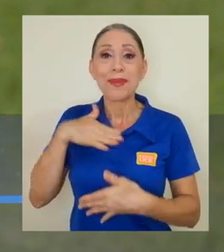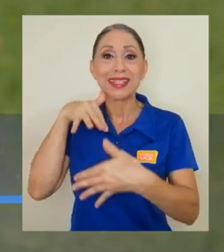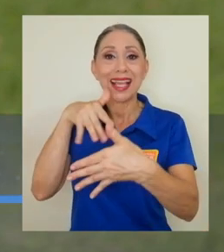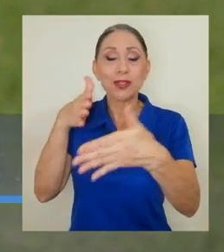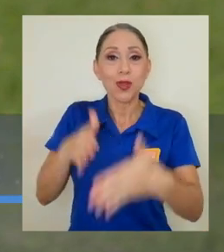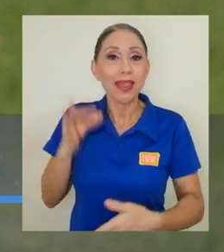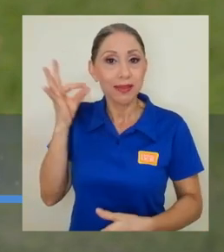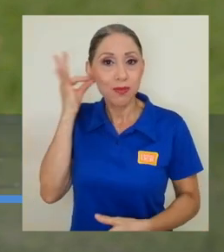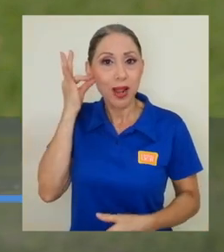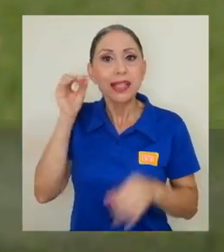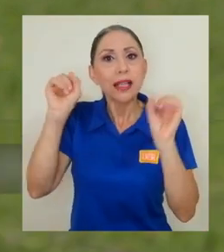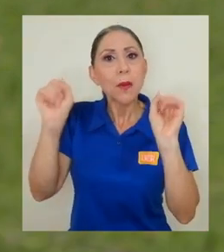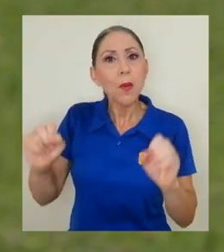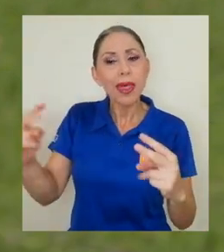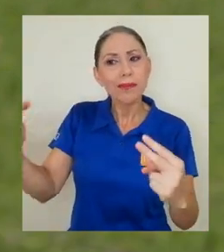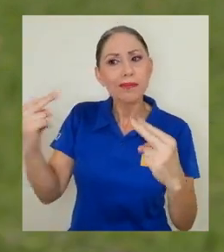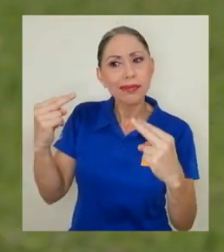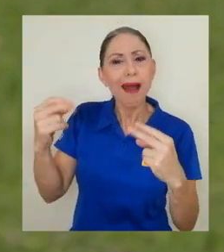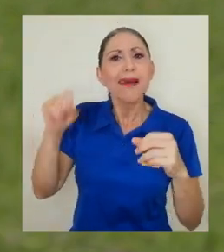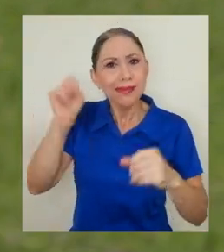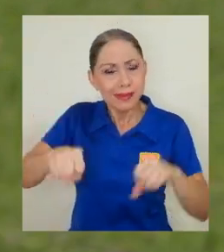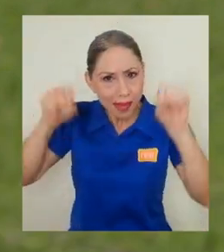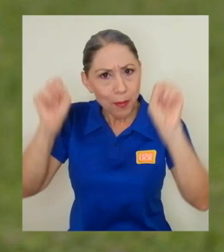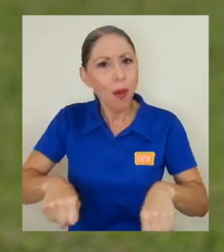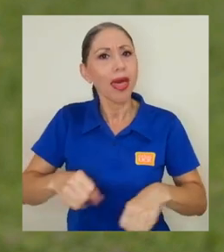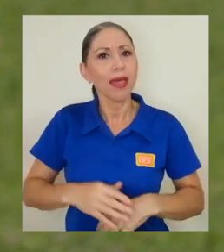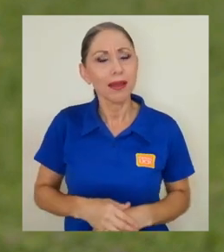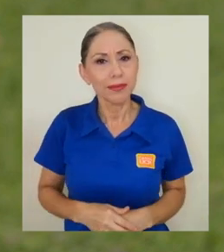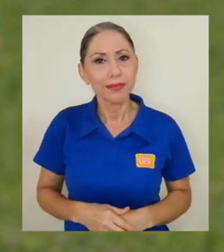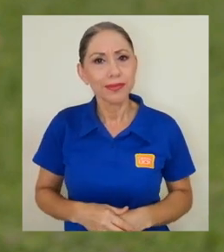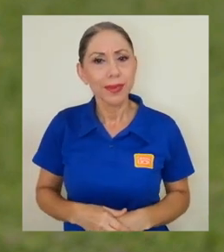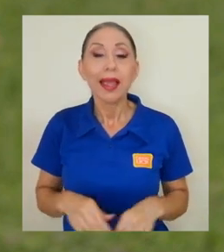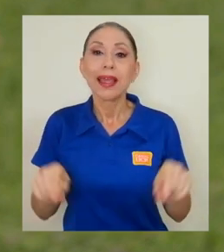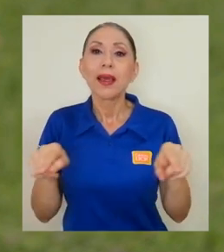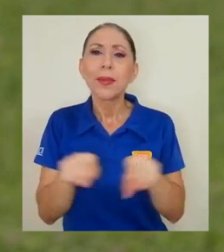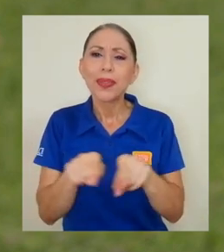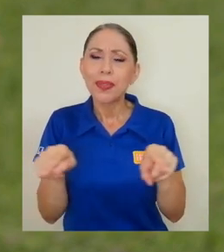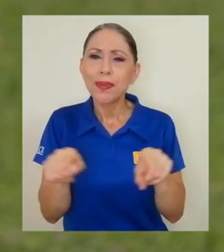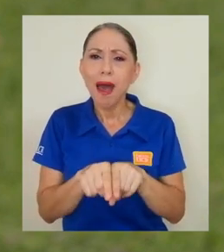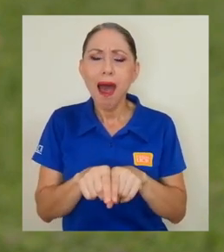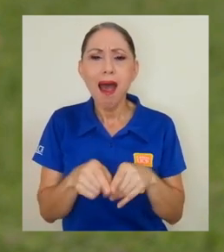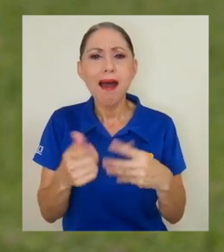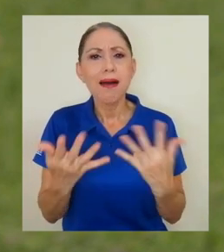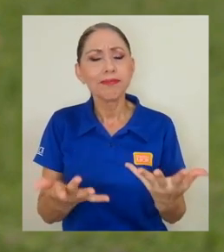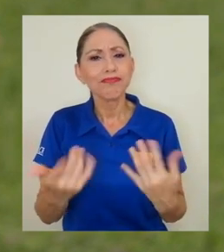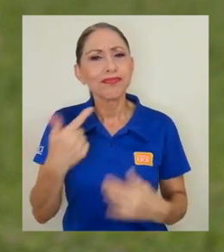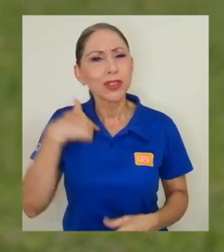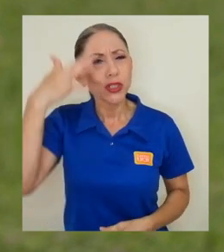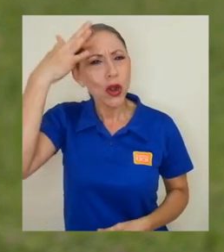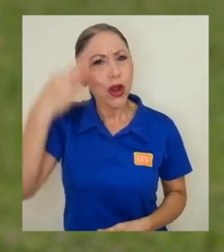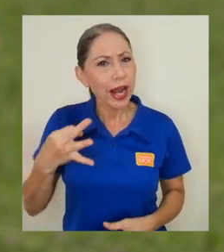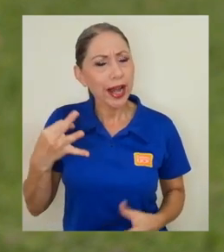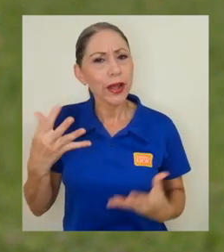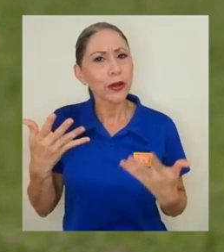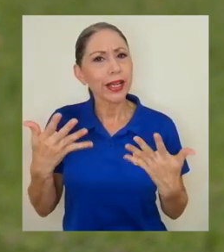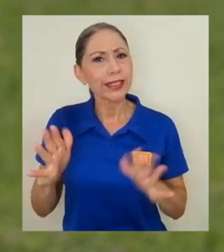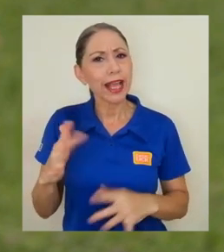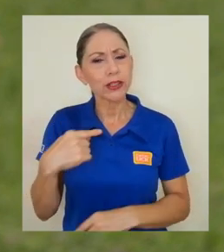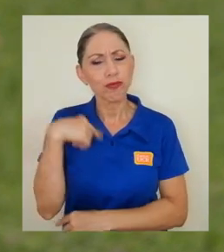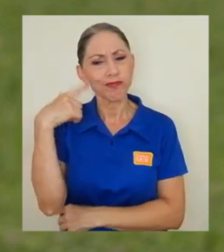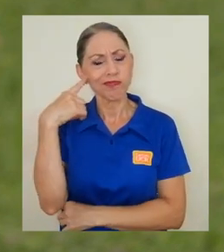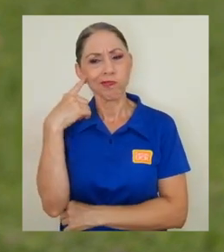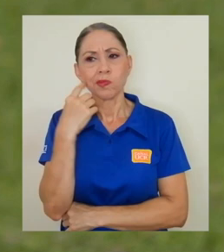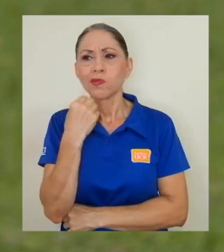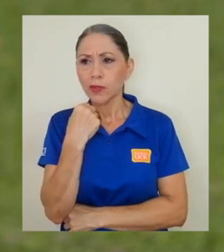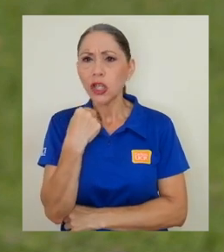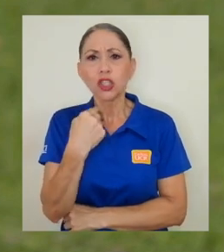mujeres puedan ver que sí se puede, ¿verdad? Pero también yo creo que llegó un punto donde yo dije